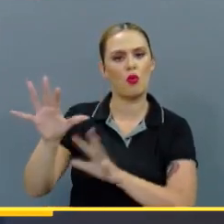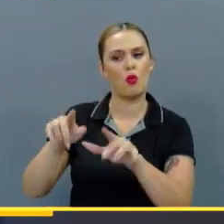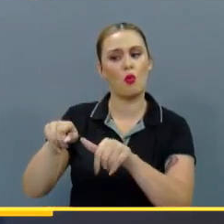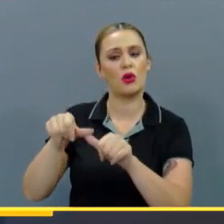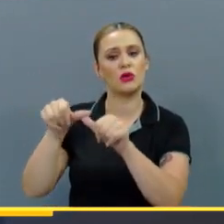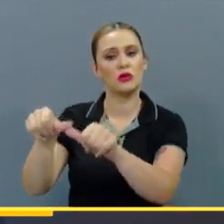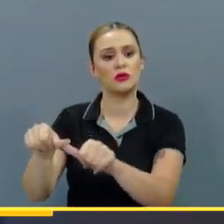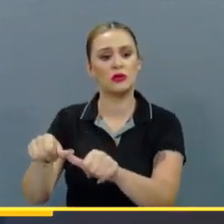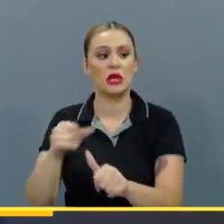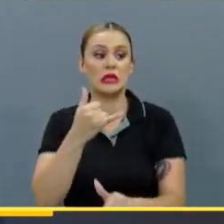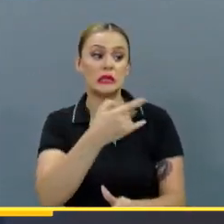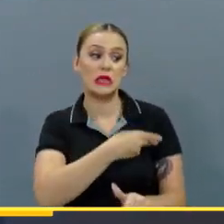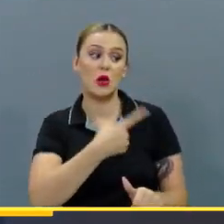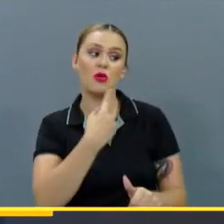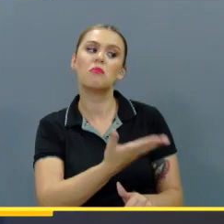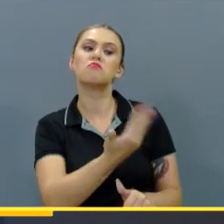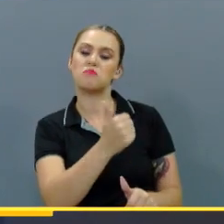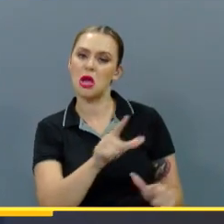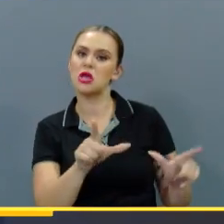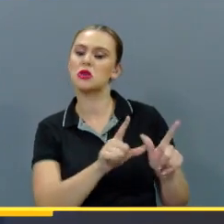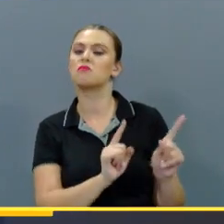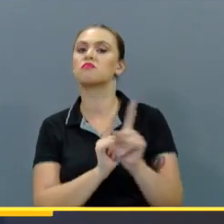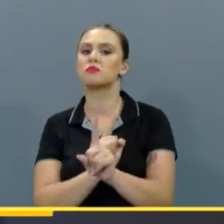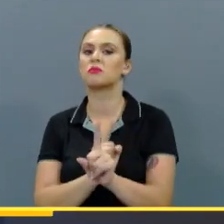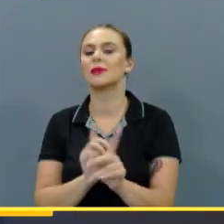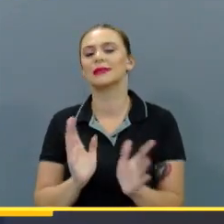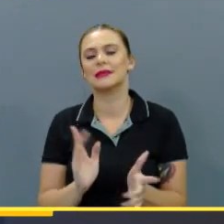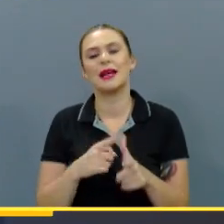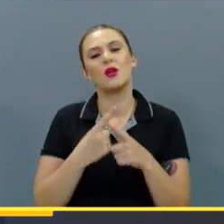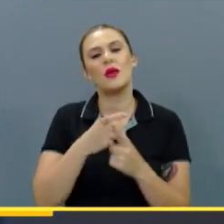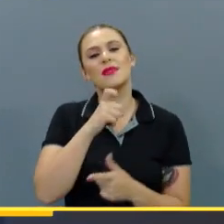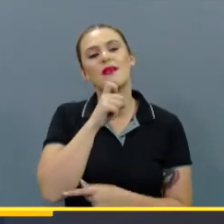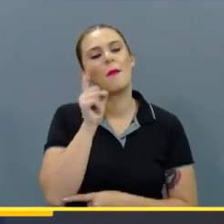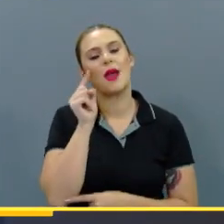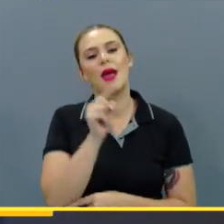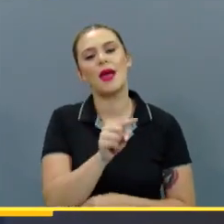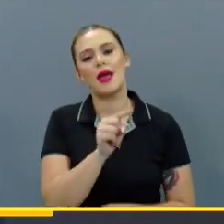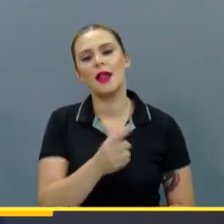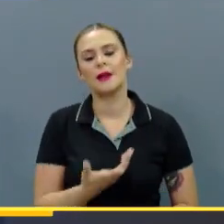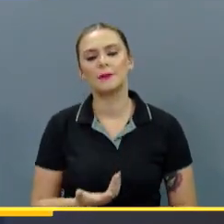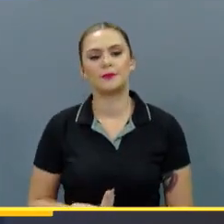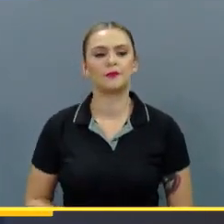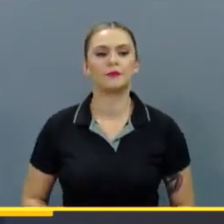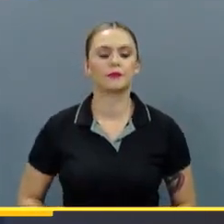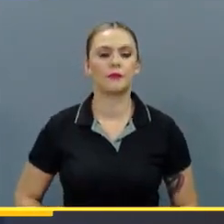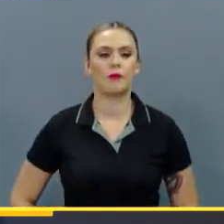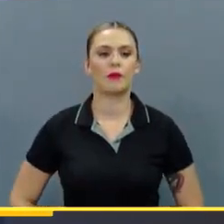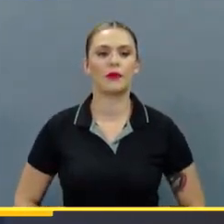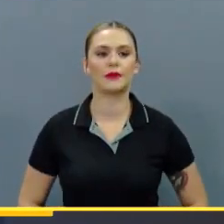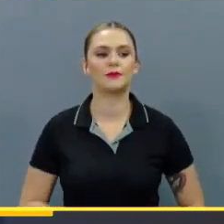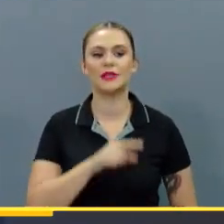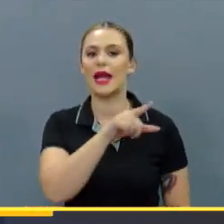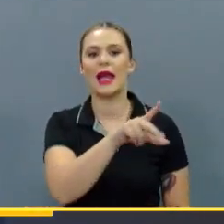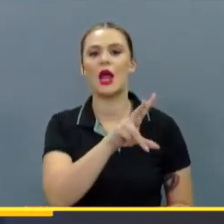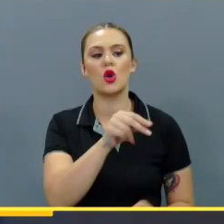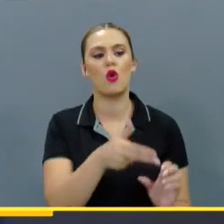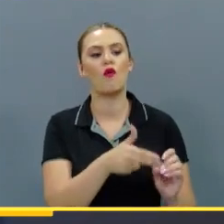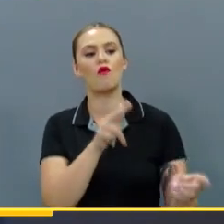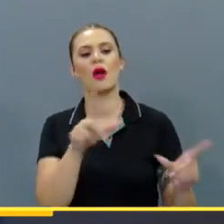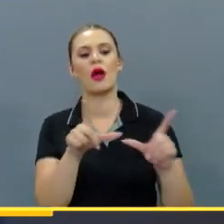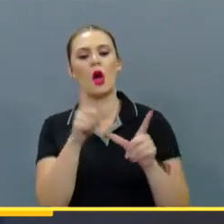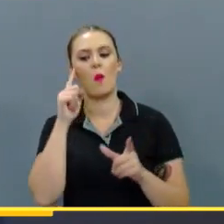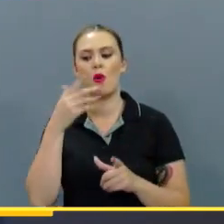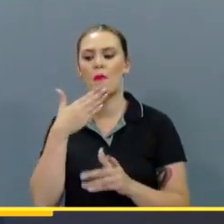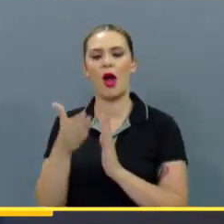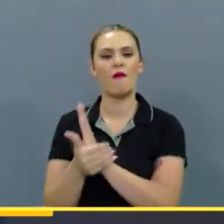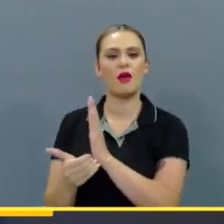Y sin heredia le dijeron que va a titular. Lo difícil tal vez para él es que él no quedó fuera de la titularidad por bajo